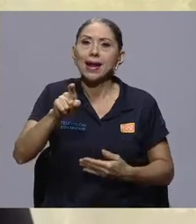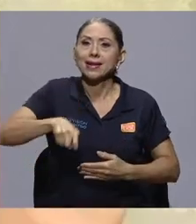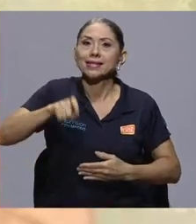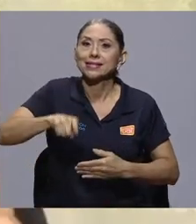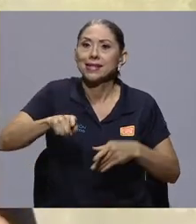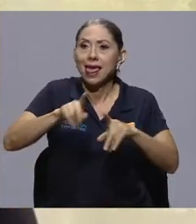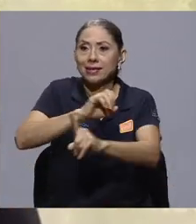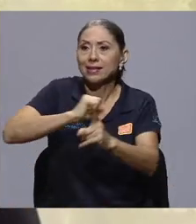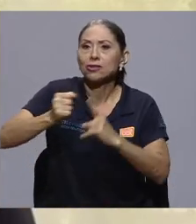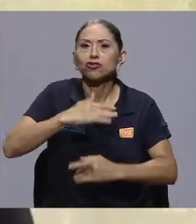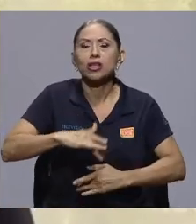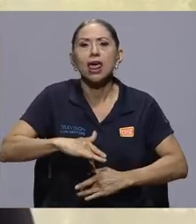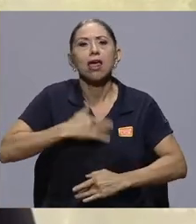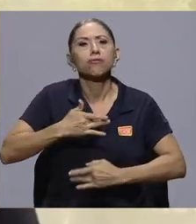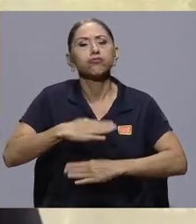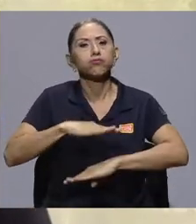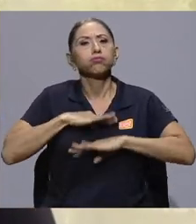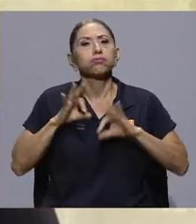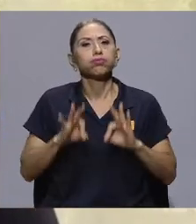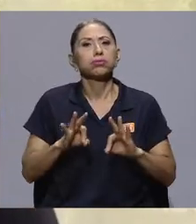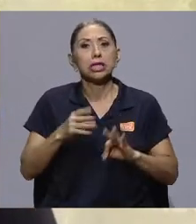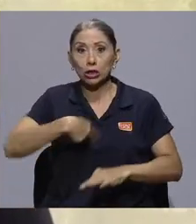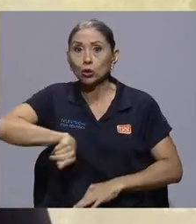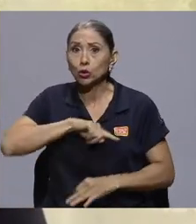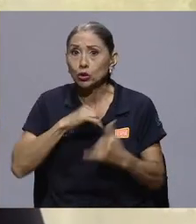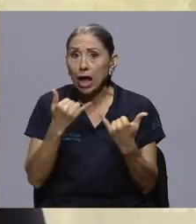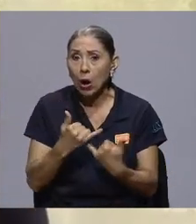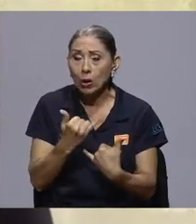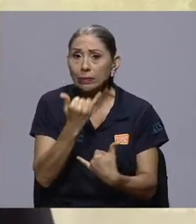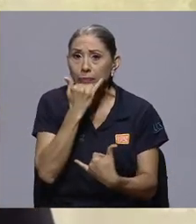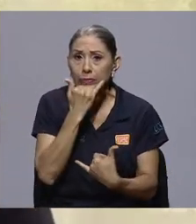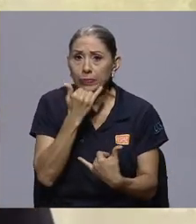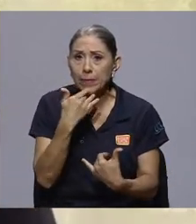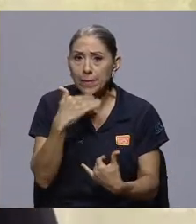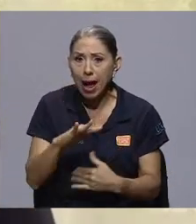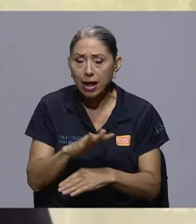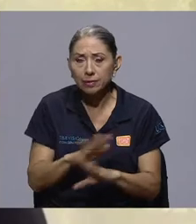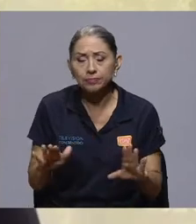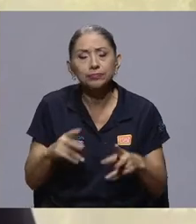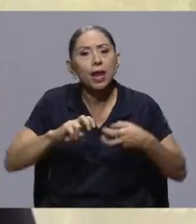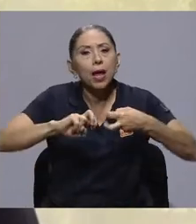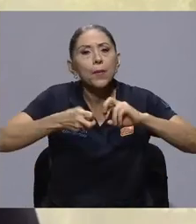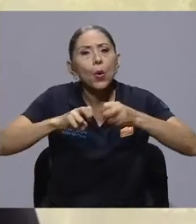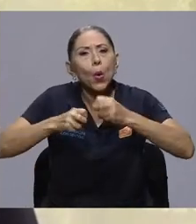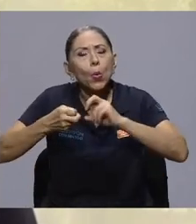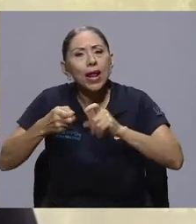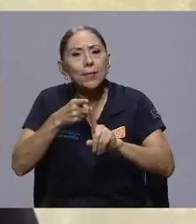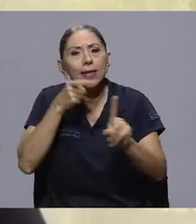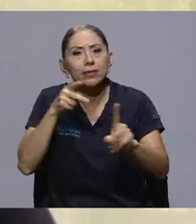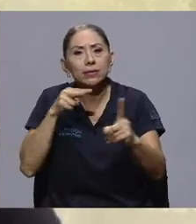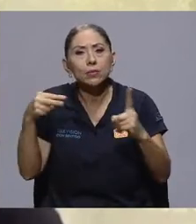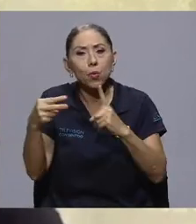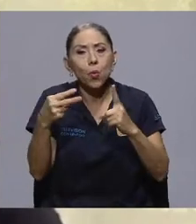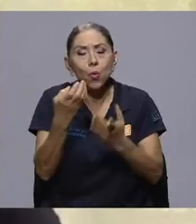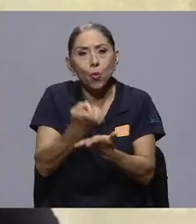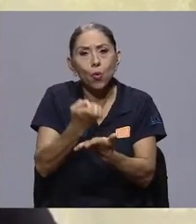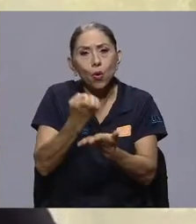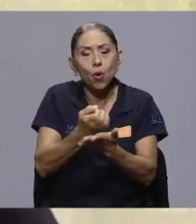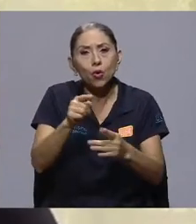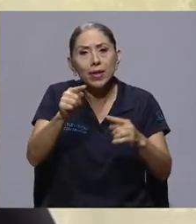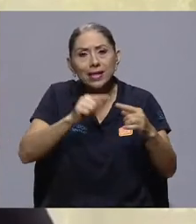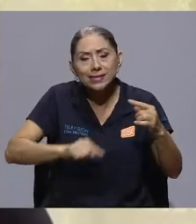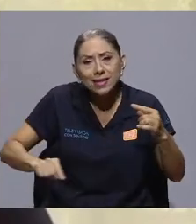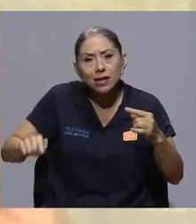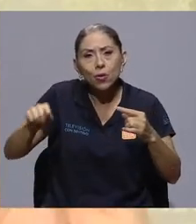sociedad. Cómo lo estamos haciendo bien o mal. El problema, desde el punto de vista de la economía circular, es que hemos